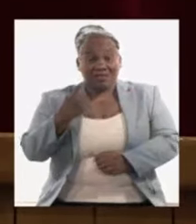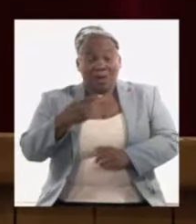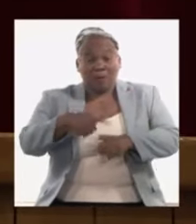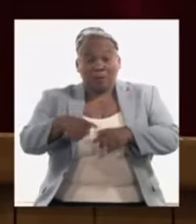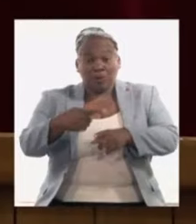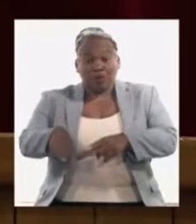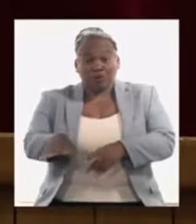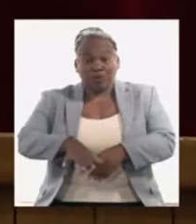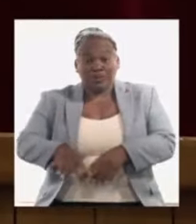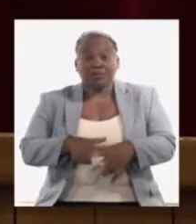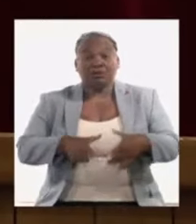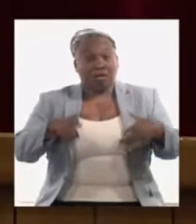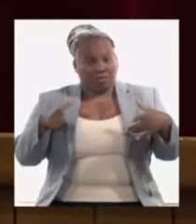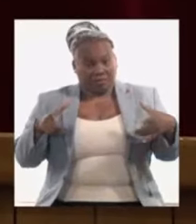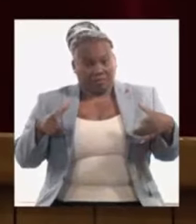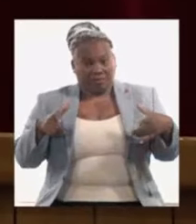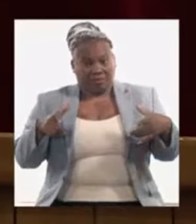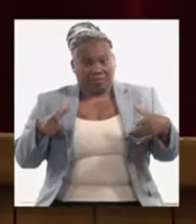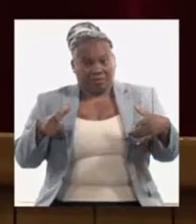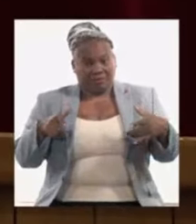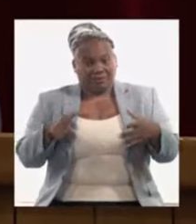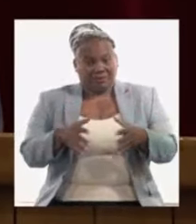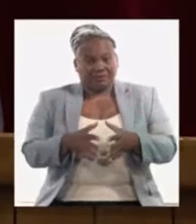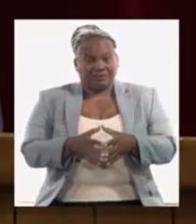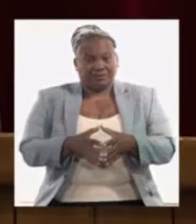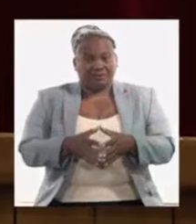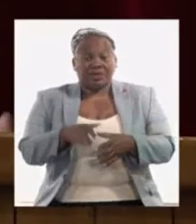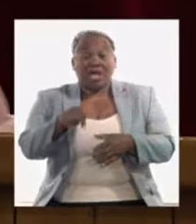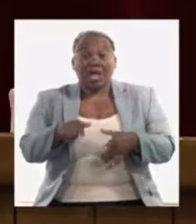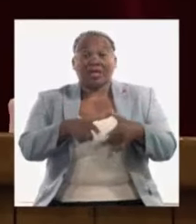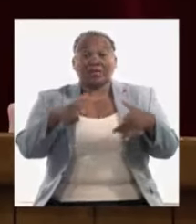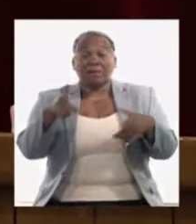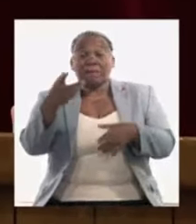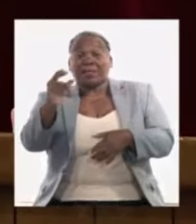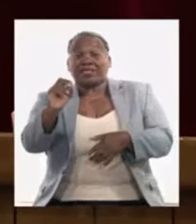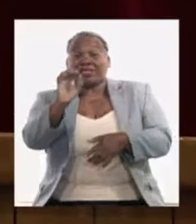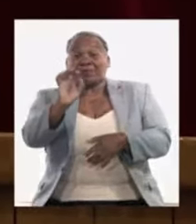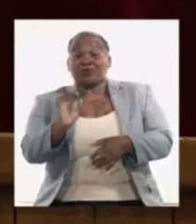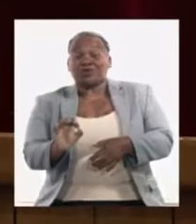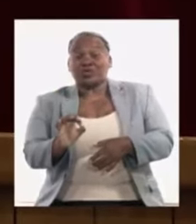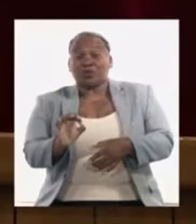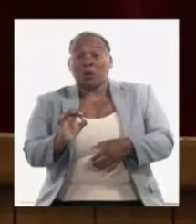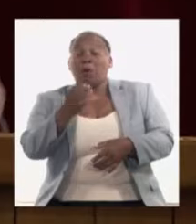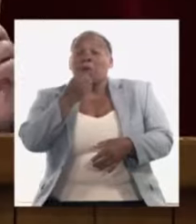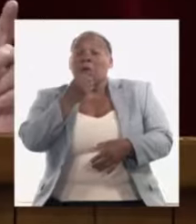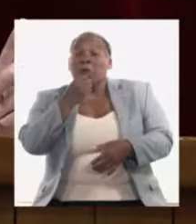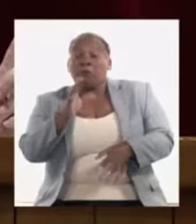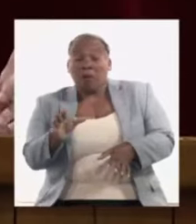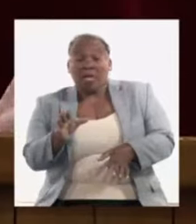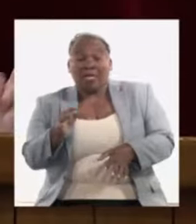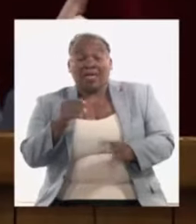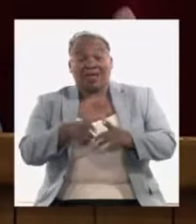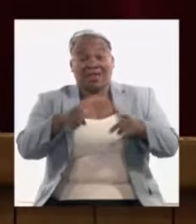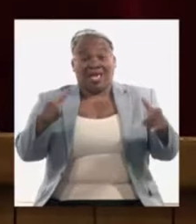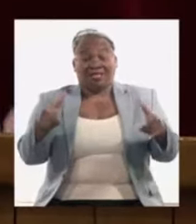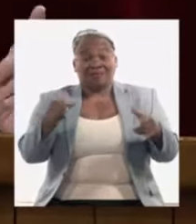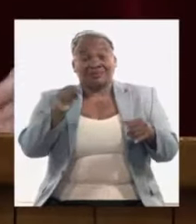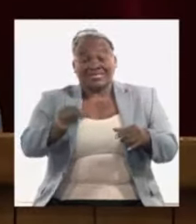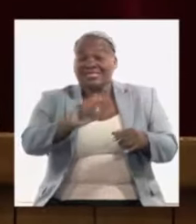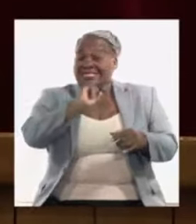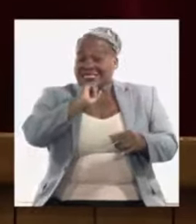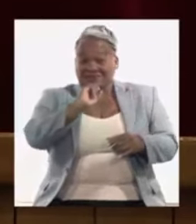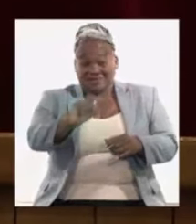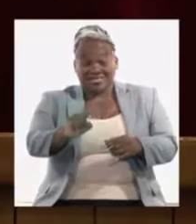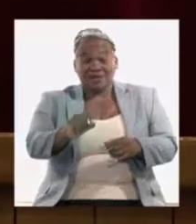básicos son grandes o sea un crecimiento del 20% puede parecer un crecimiento grande de un año u otro y eso está duro porque demanda